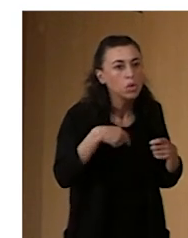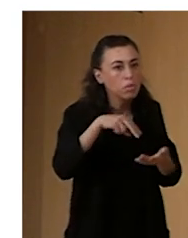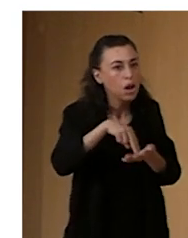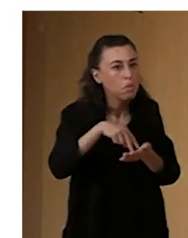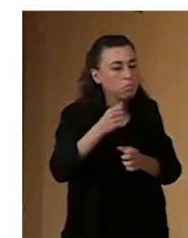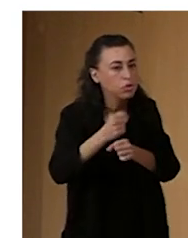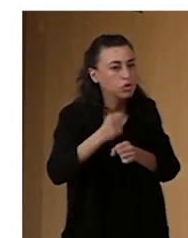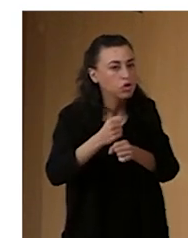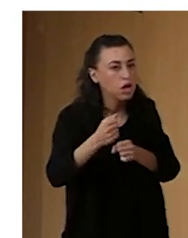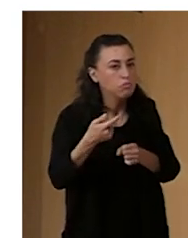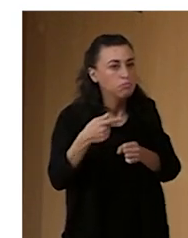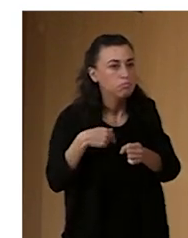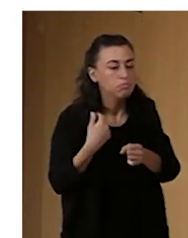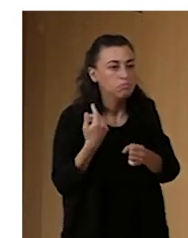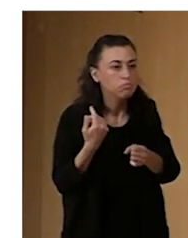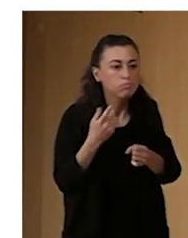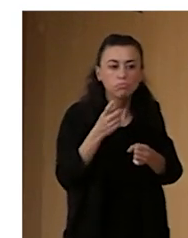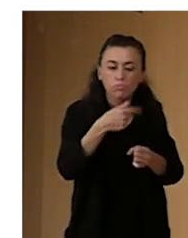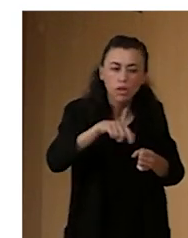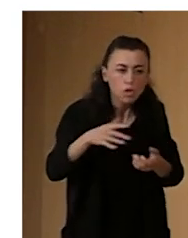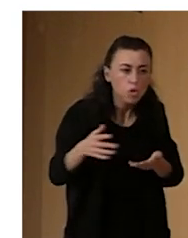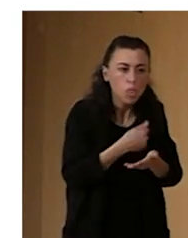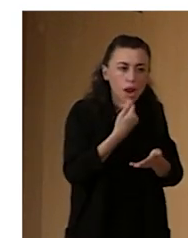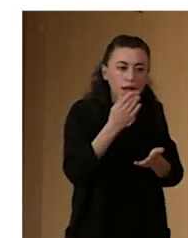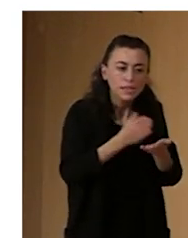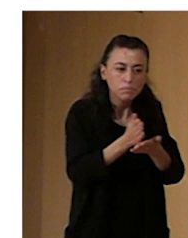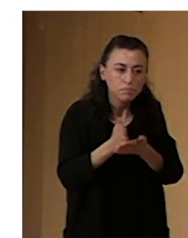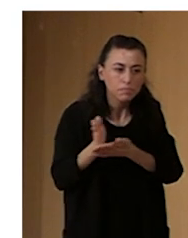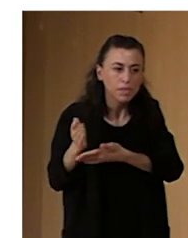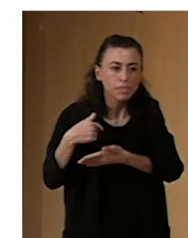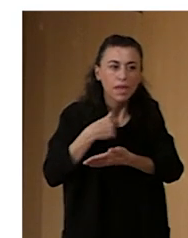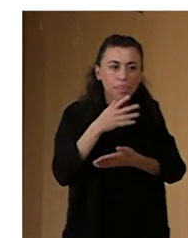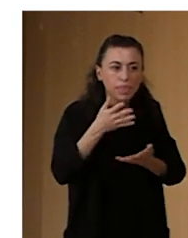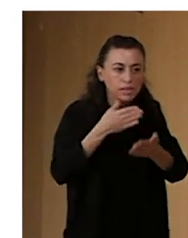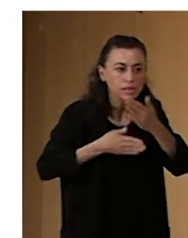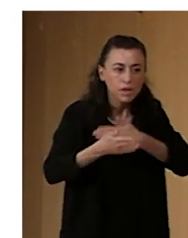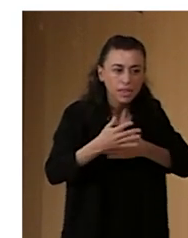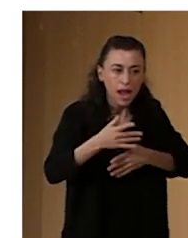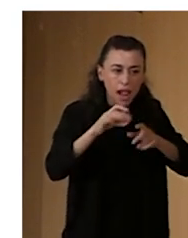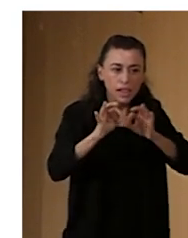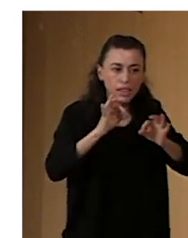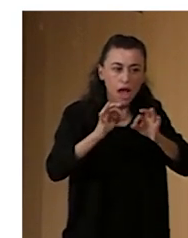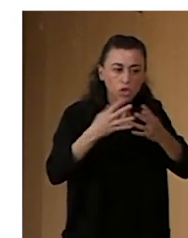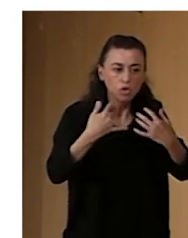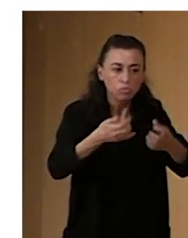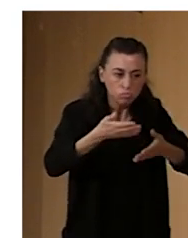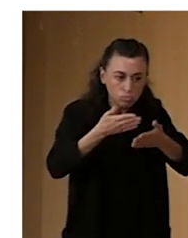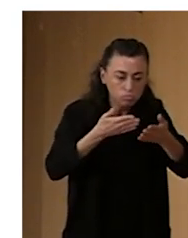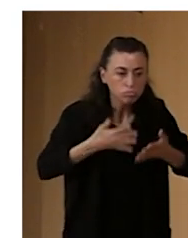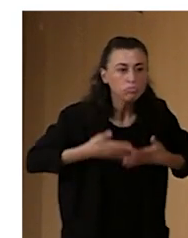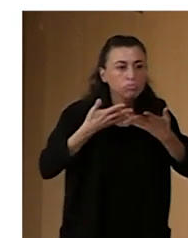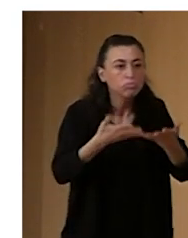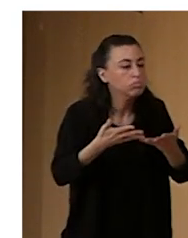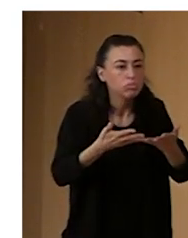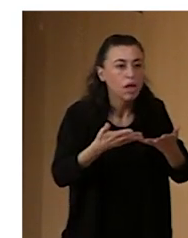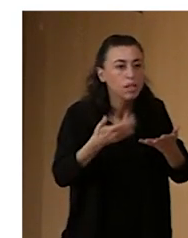mano cuáles son las medidas de accesibilidad que está ofreciendo el teatro. No puede ocurrir, y esto es basado en hechos reales, que una persona con discapacidad vaya a